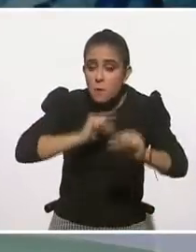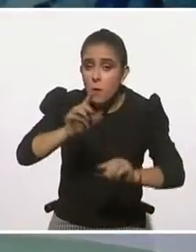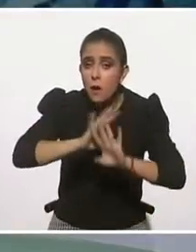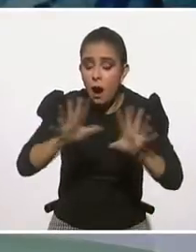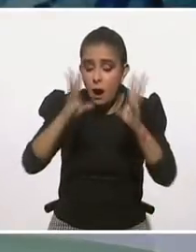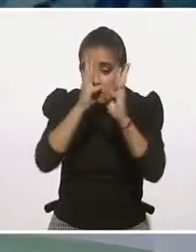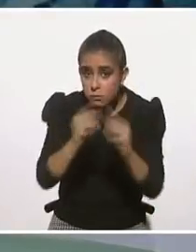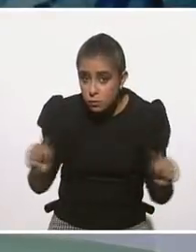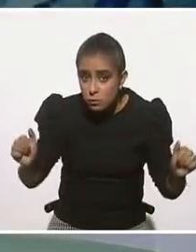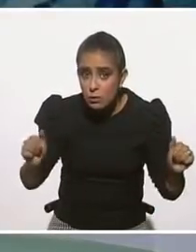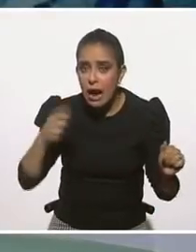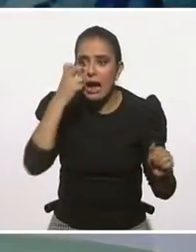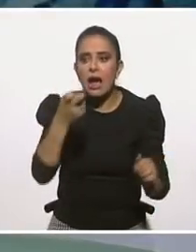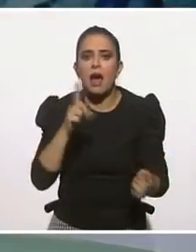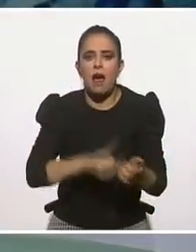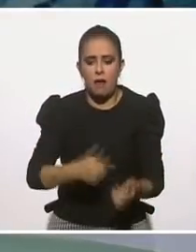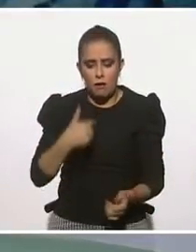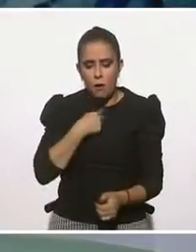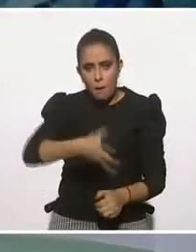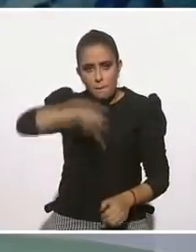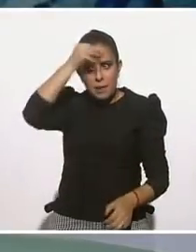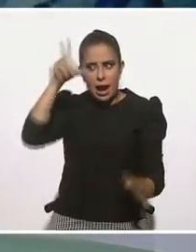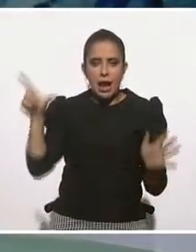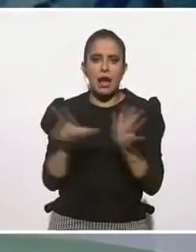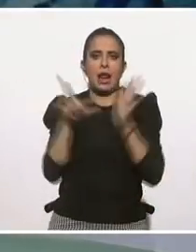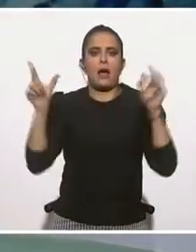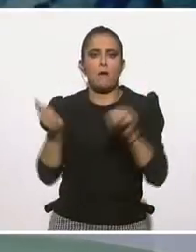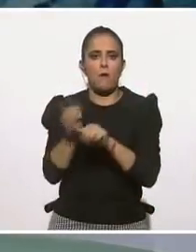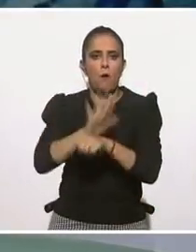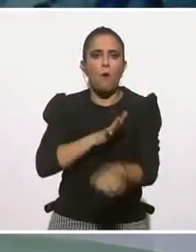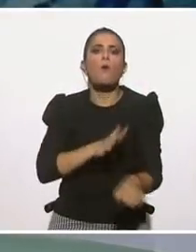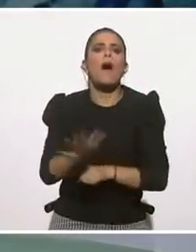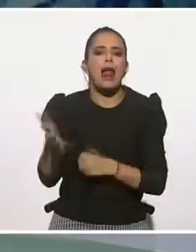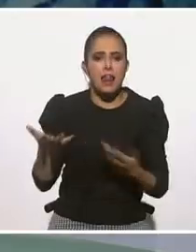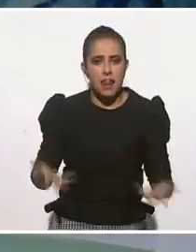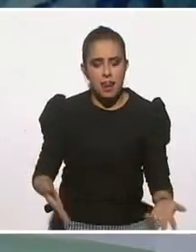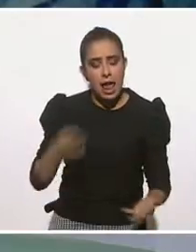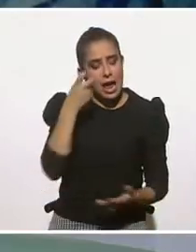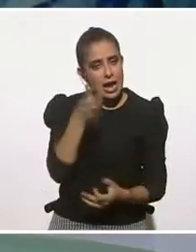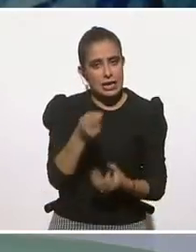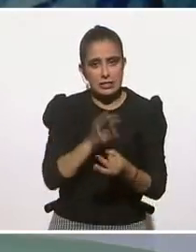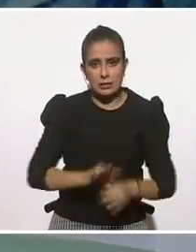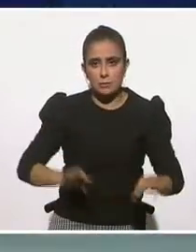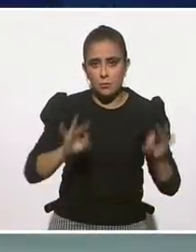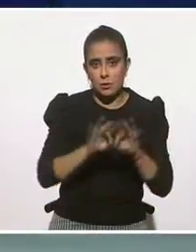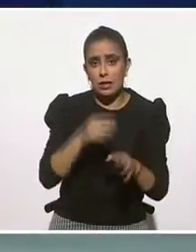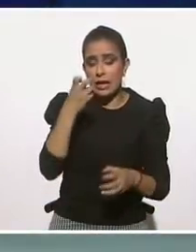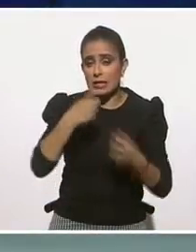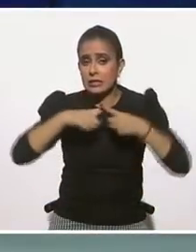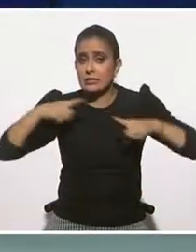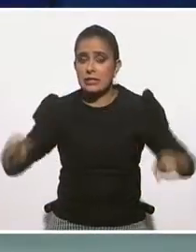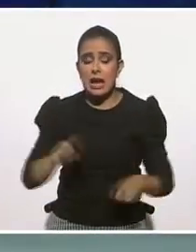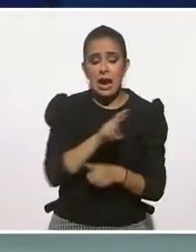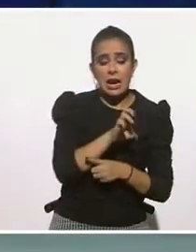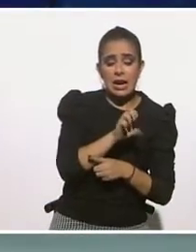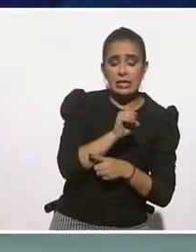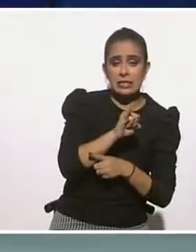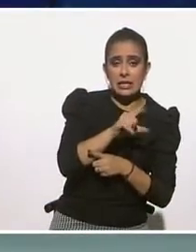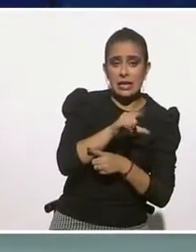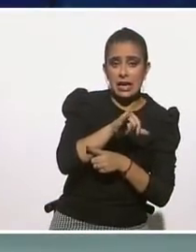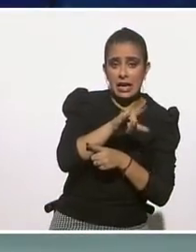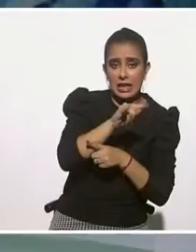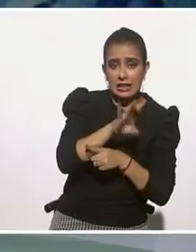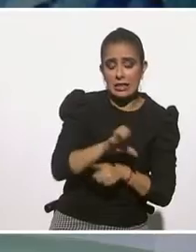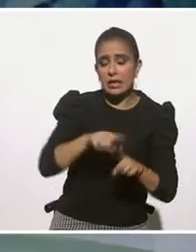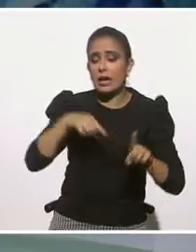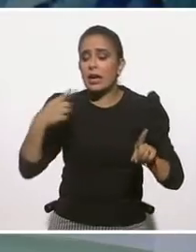resiliencia está a prueba. Pero creo que es muy importante diferenciar el resistir del resiliar, ¿no?, del proceso